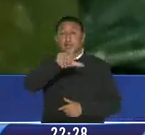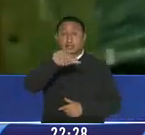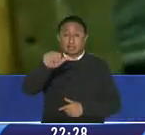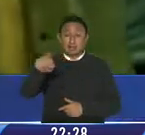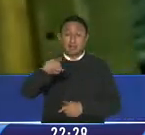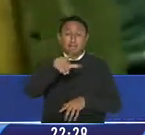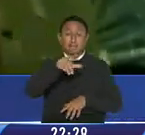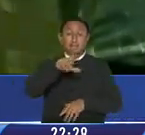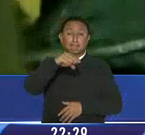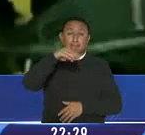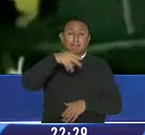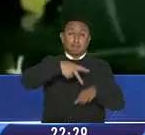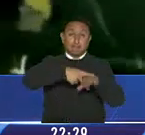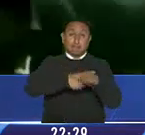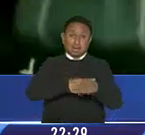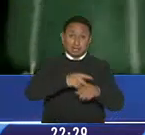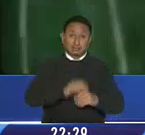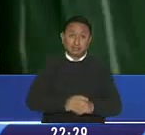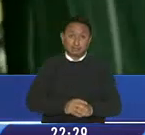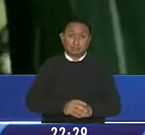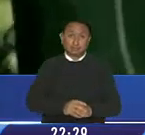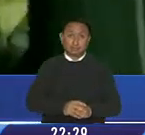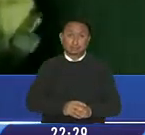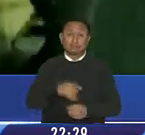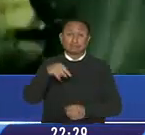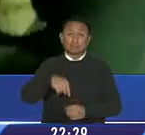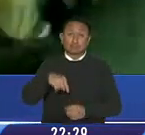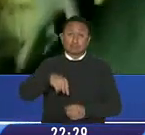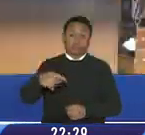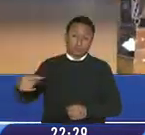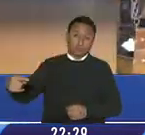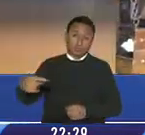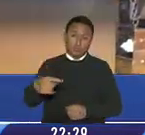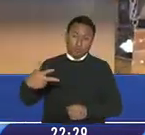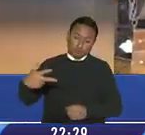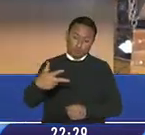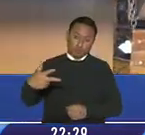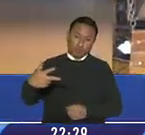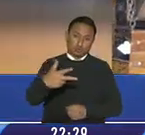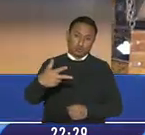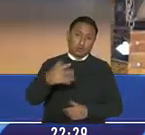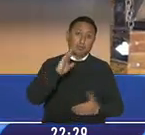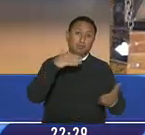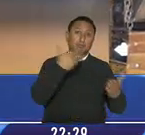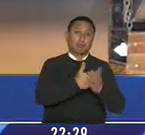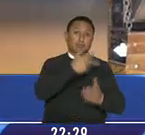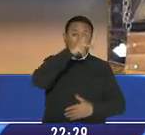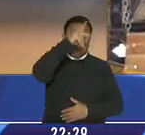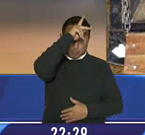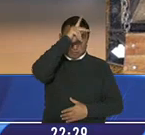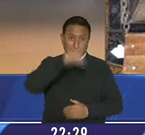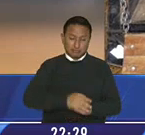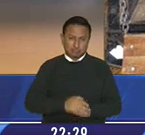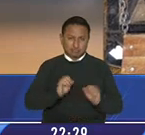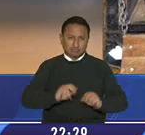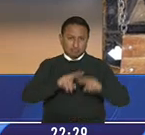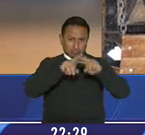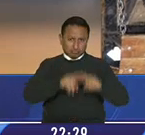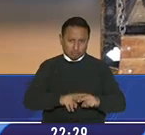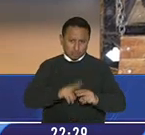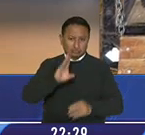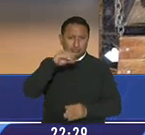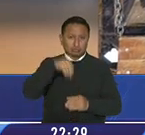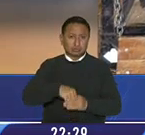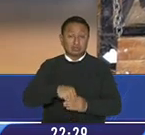Loja una camioneta que se movilizaba por un camino de tercer orden con destino hacia Perú tras el registro se hallaron en su